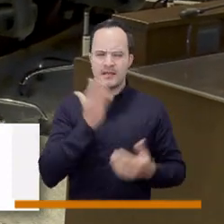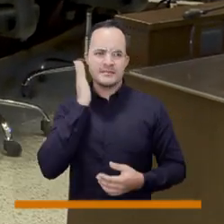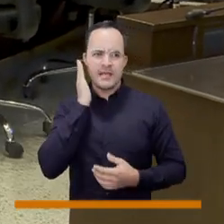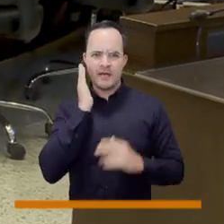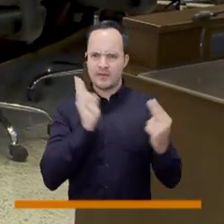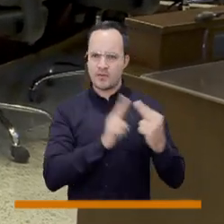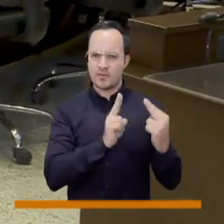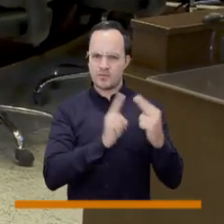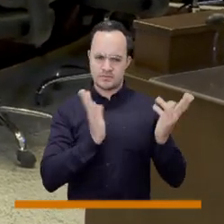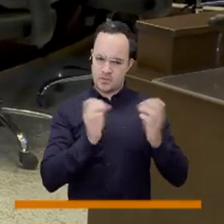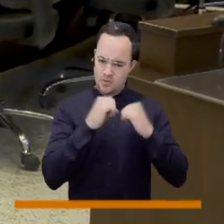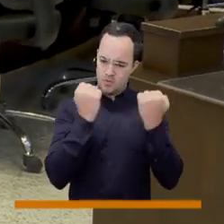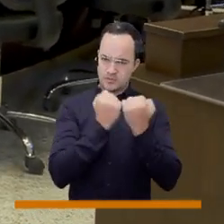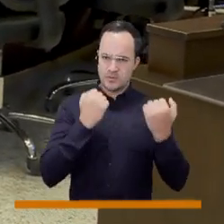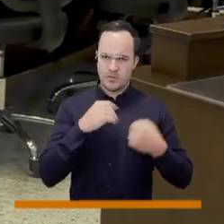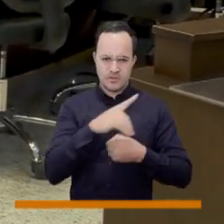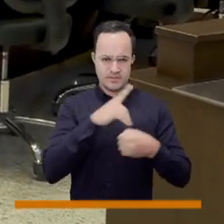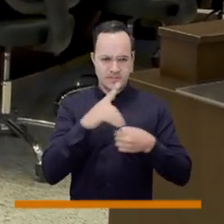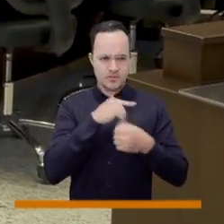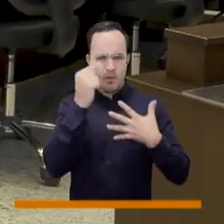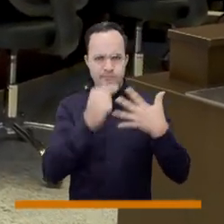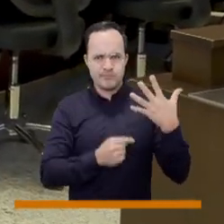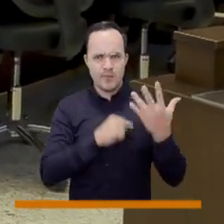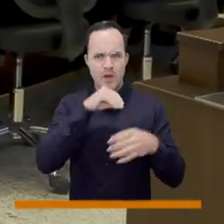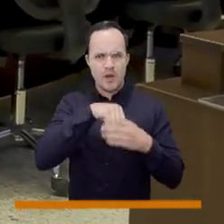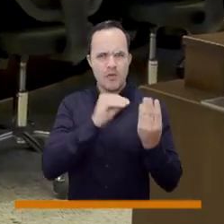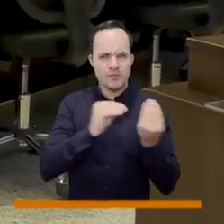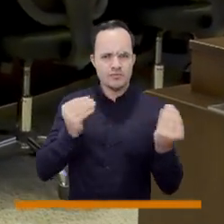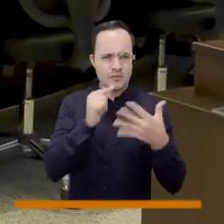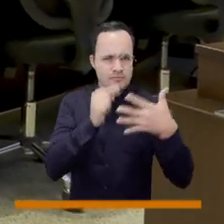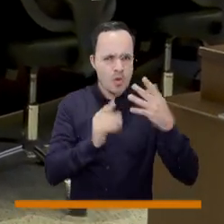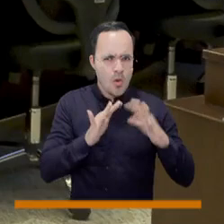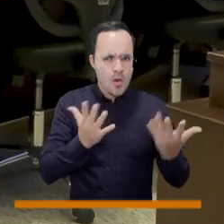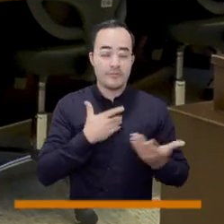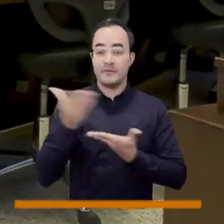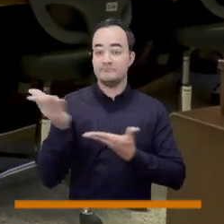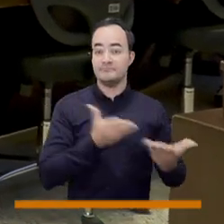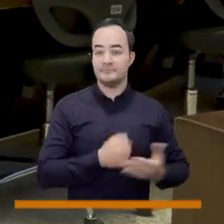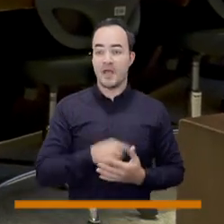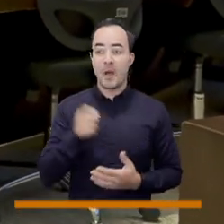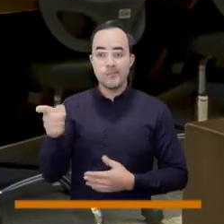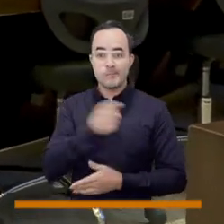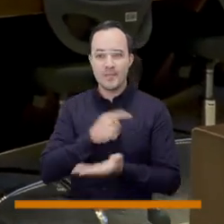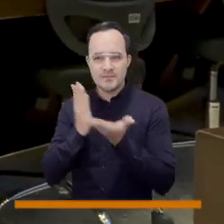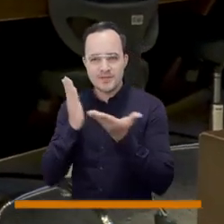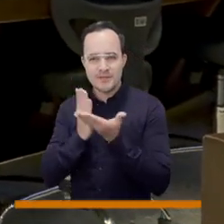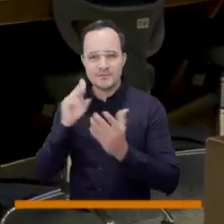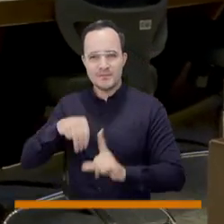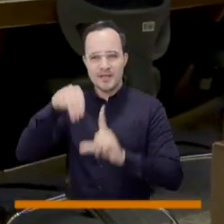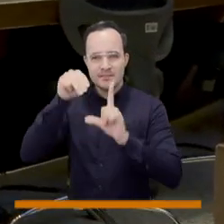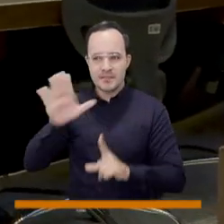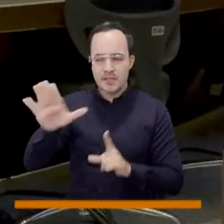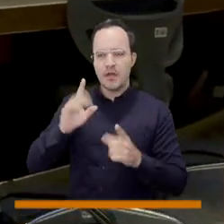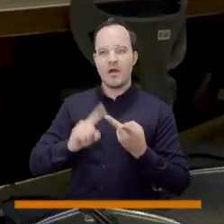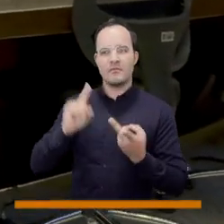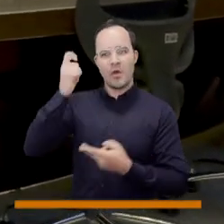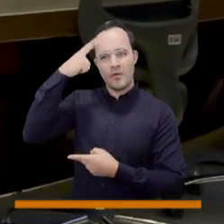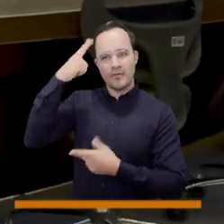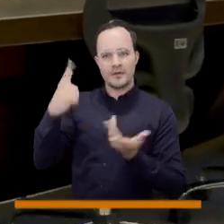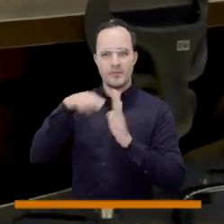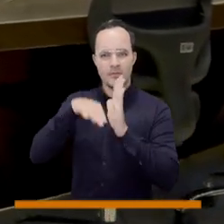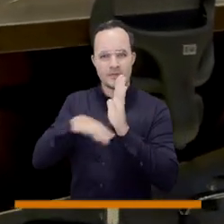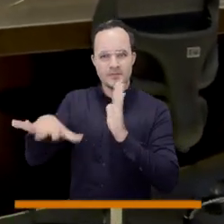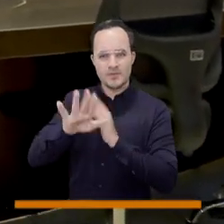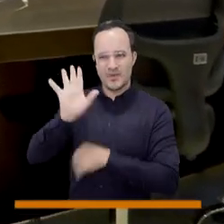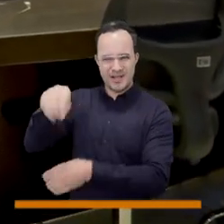un consejo distrital como el de nuestra ciudad. Por ejemplo, hoy están los estudiantes de maestría de gobierno y políticas públicas de